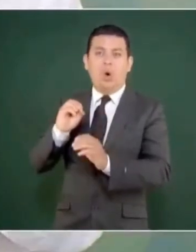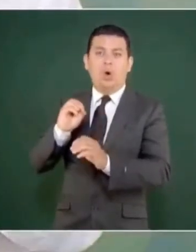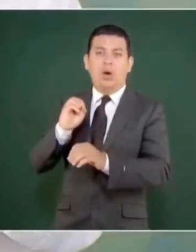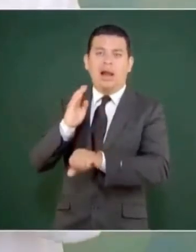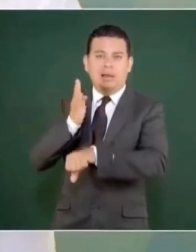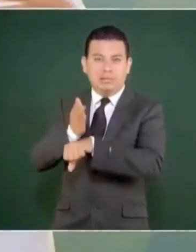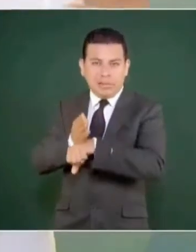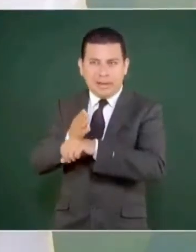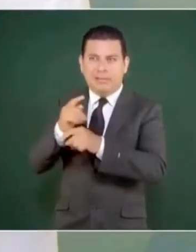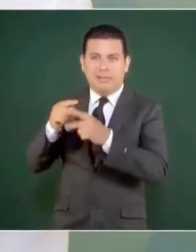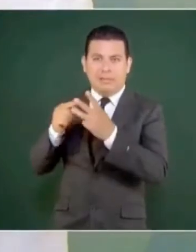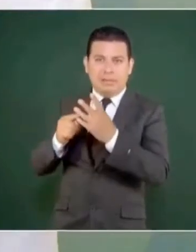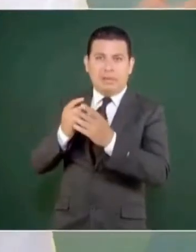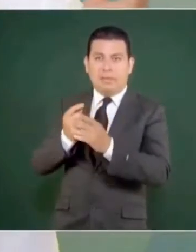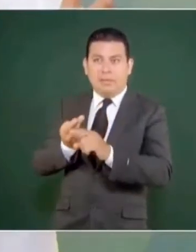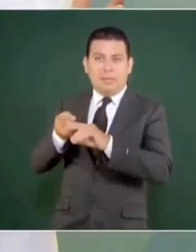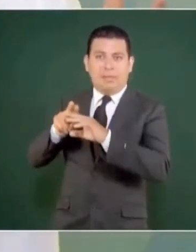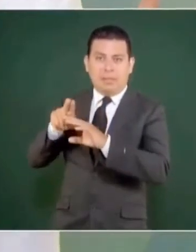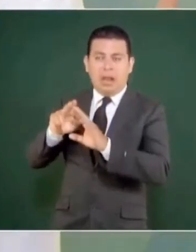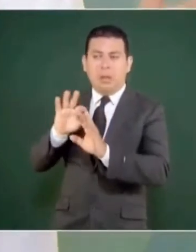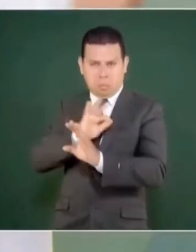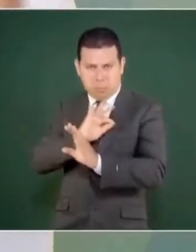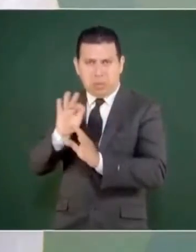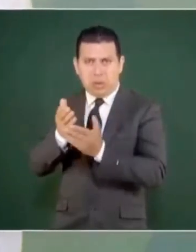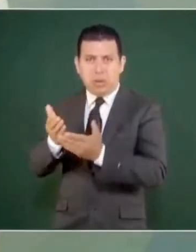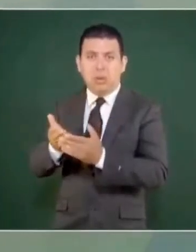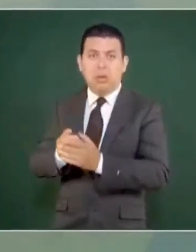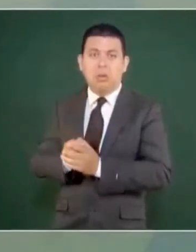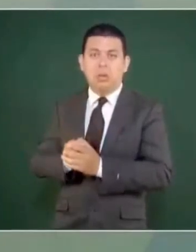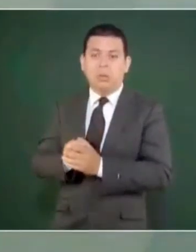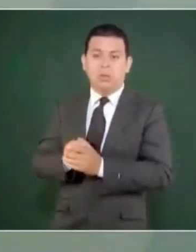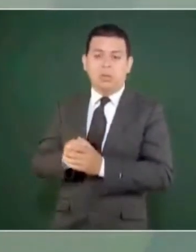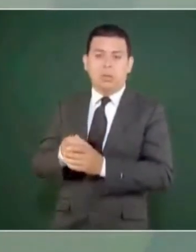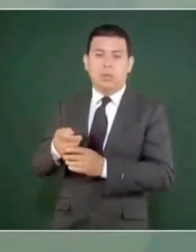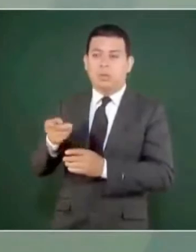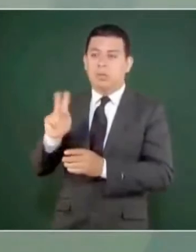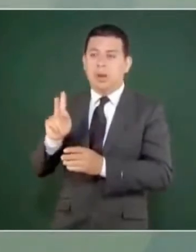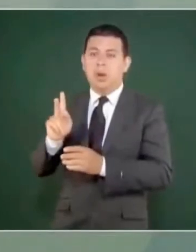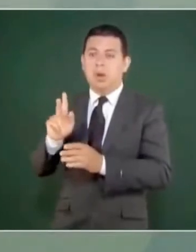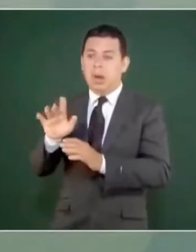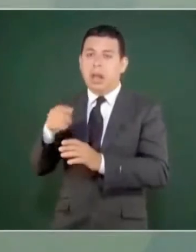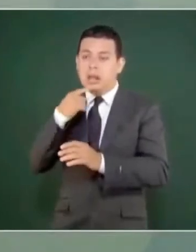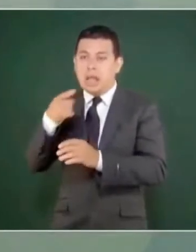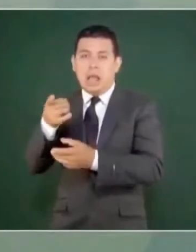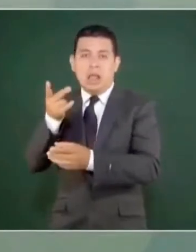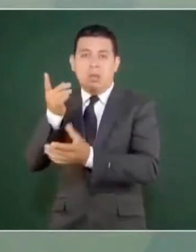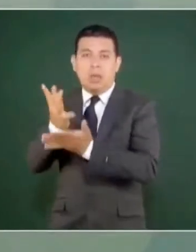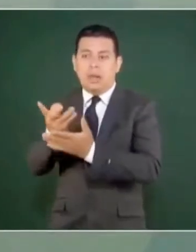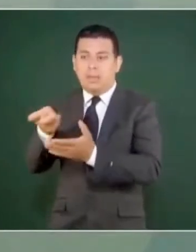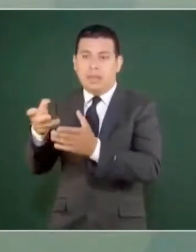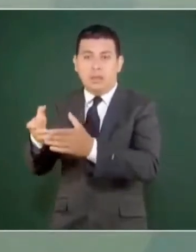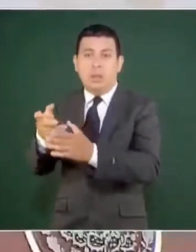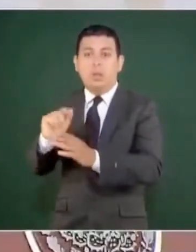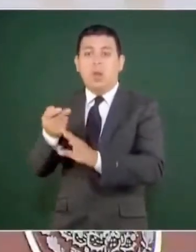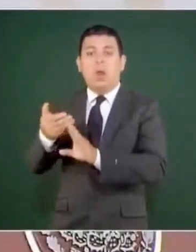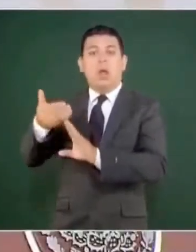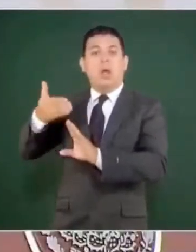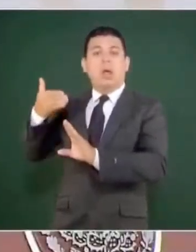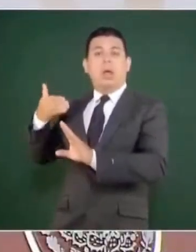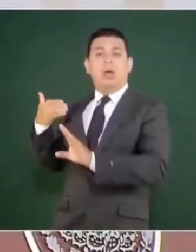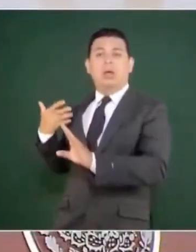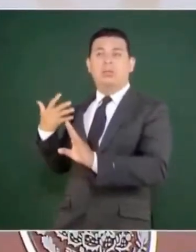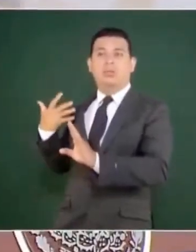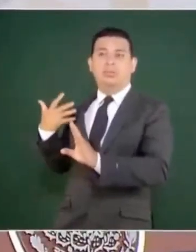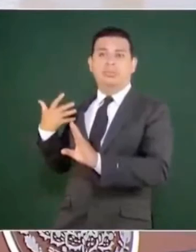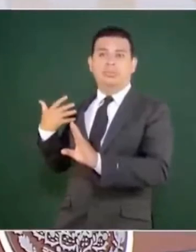pero no se tocaba a lo otro, que vamos a